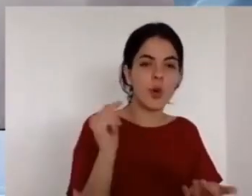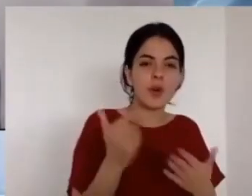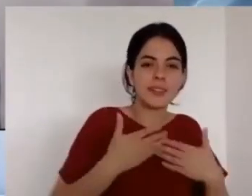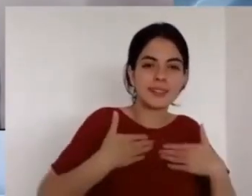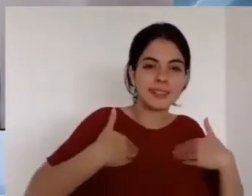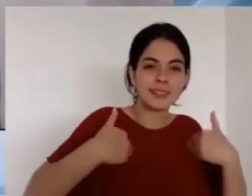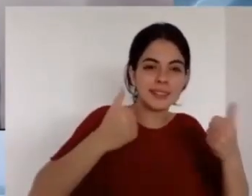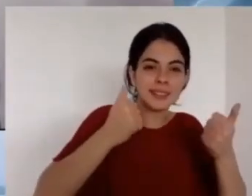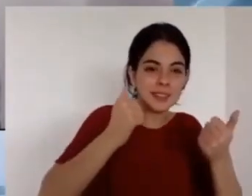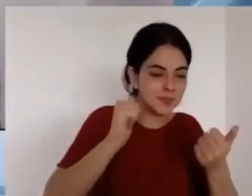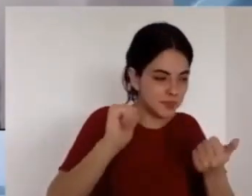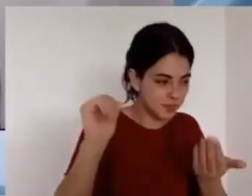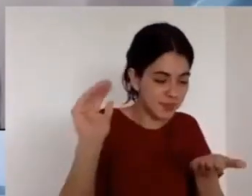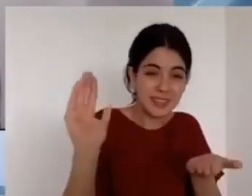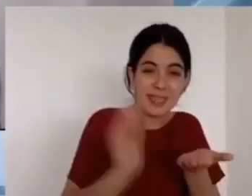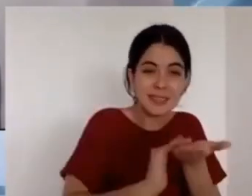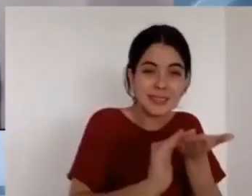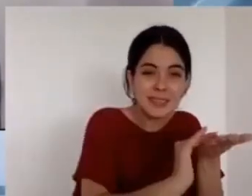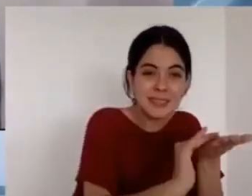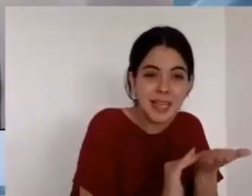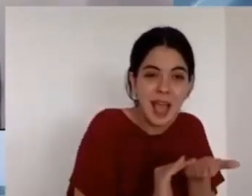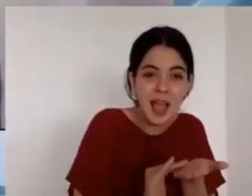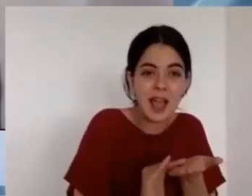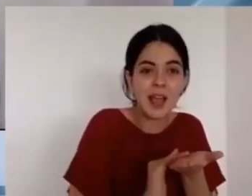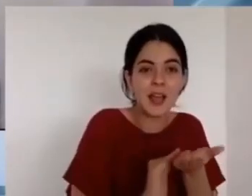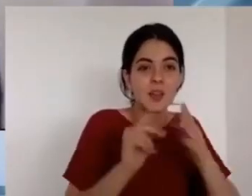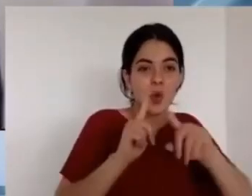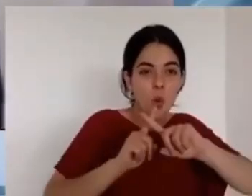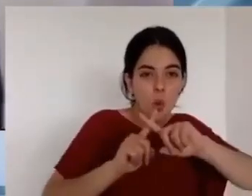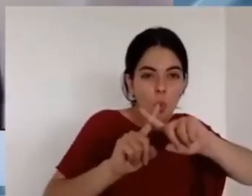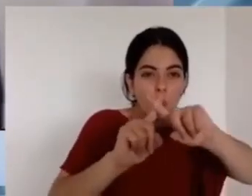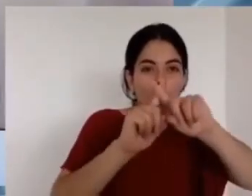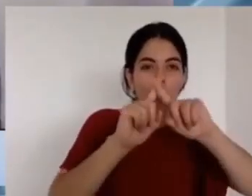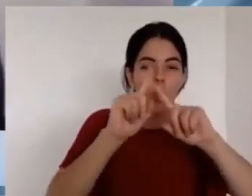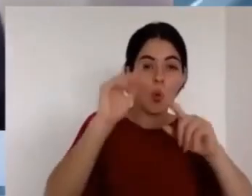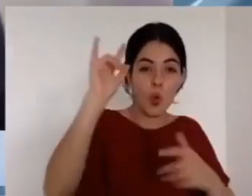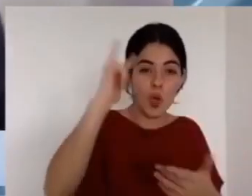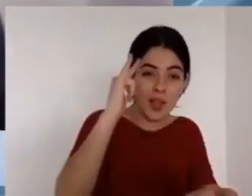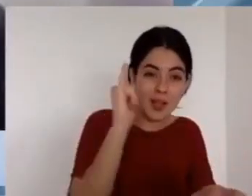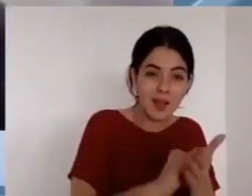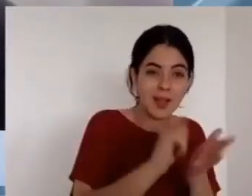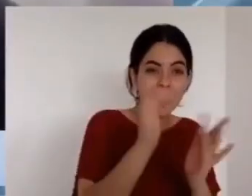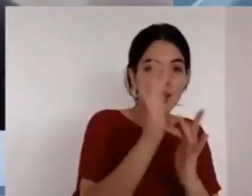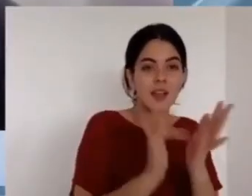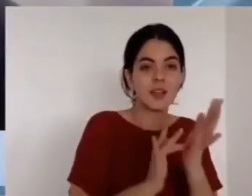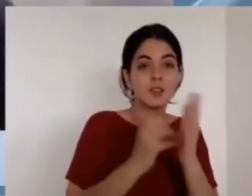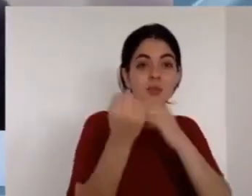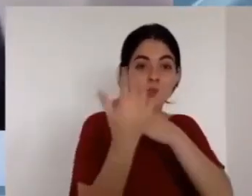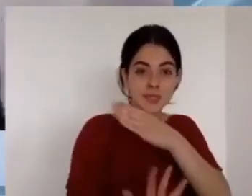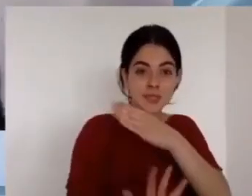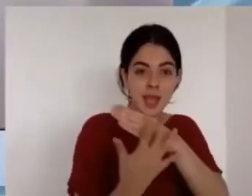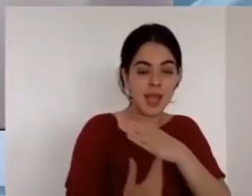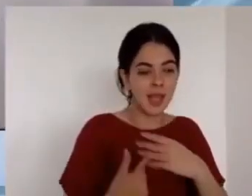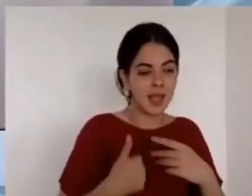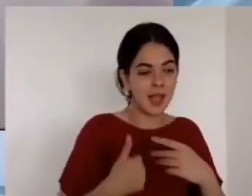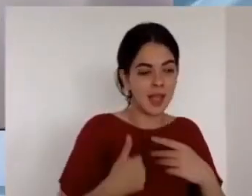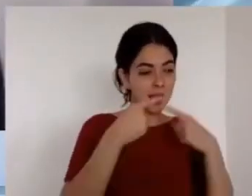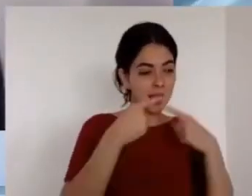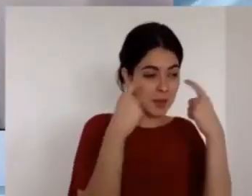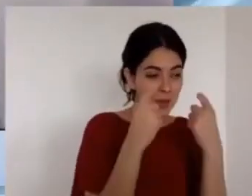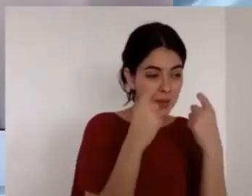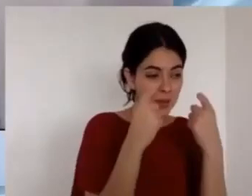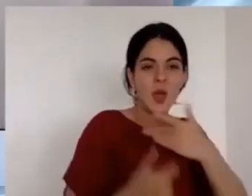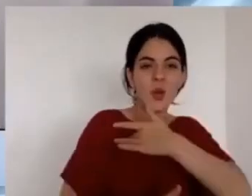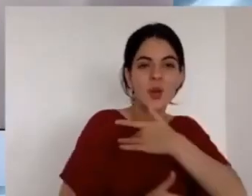convirtieron de sus manos caminos usted dirá y eso tiene algo que ver con nosotros los creyentes